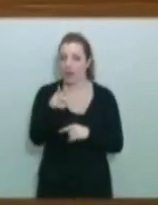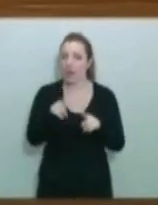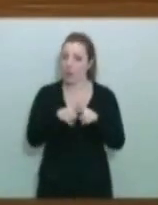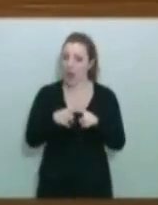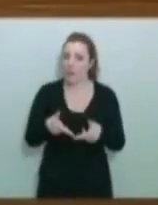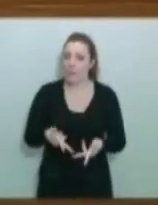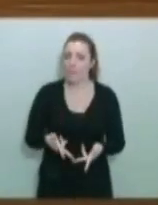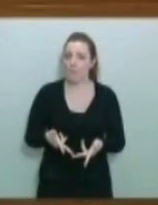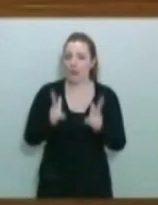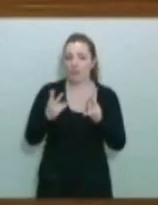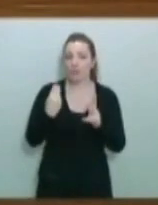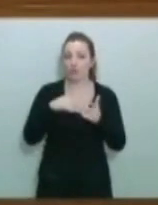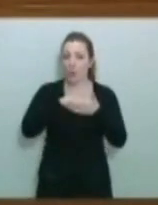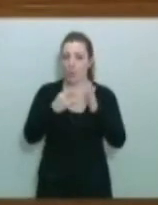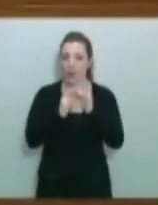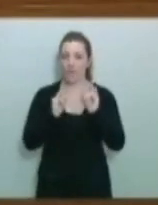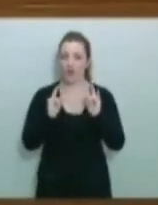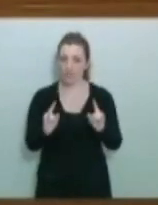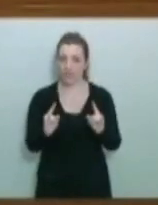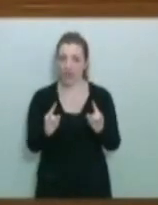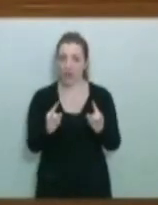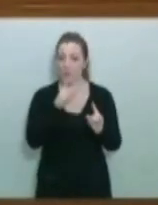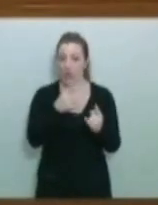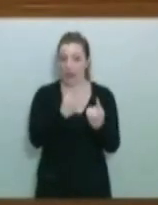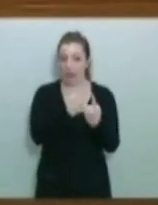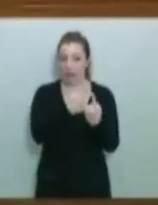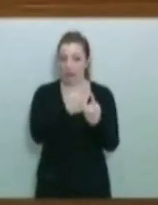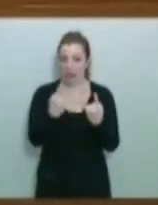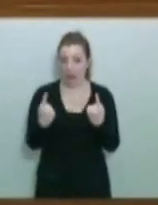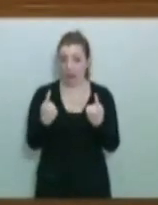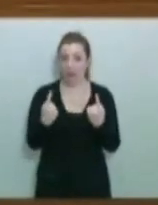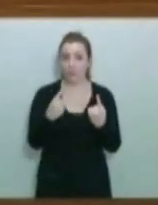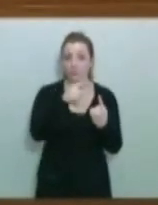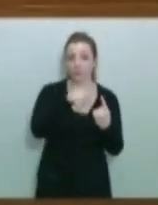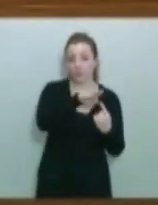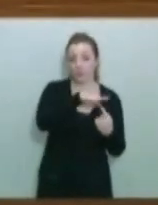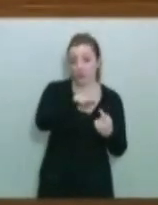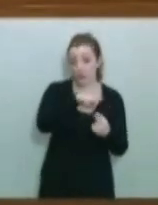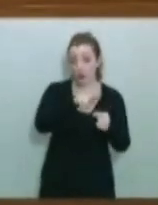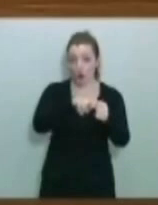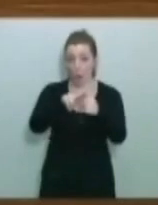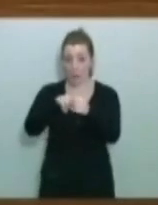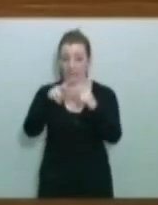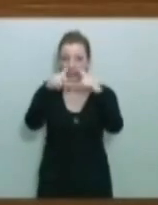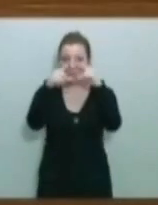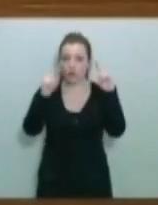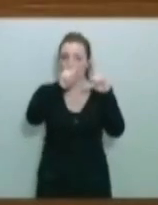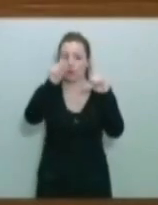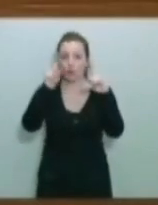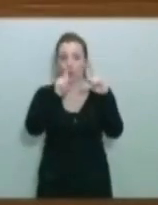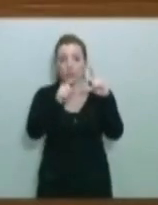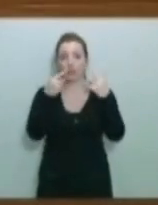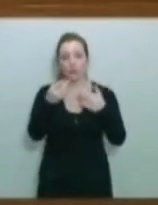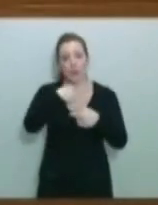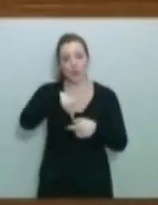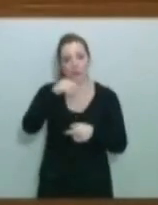adaptar el plan forestal a las singularidades de cada una de las comarcas asturianas. O sea, que creemos que